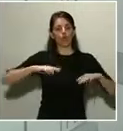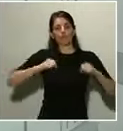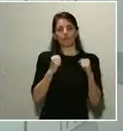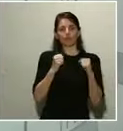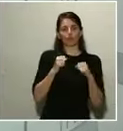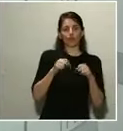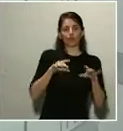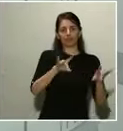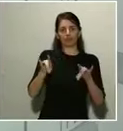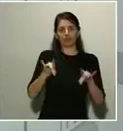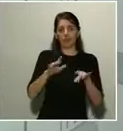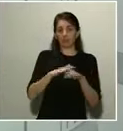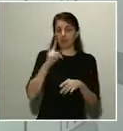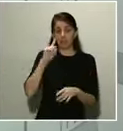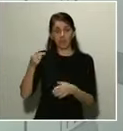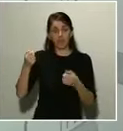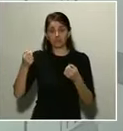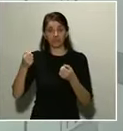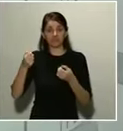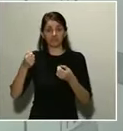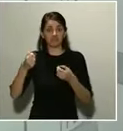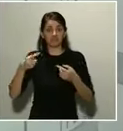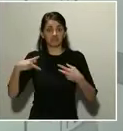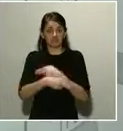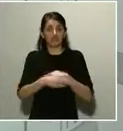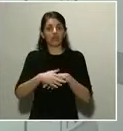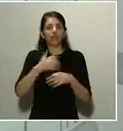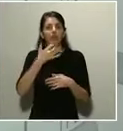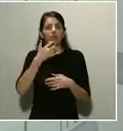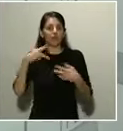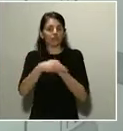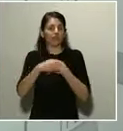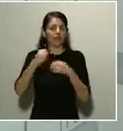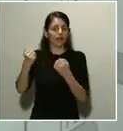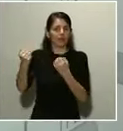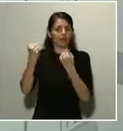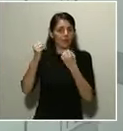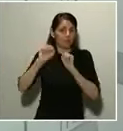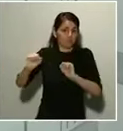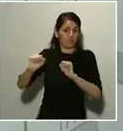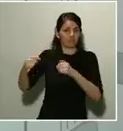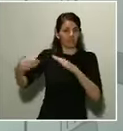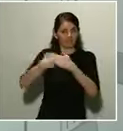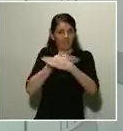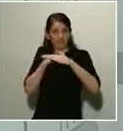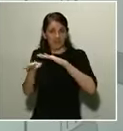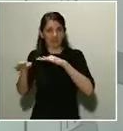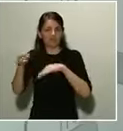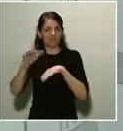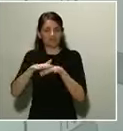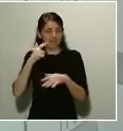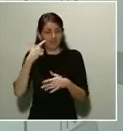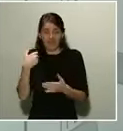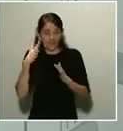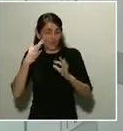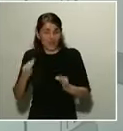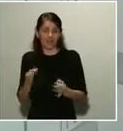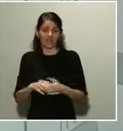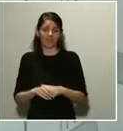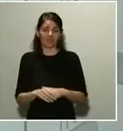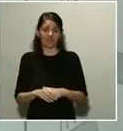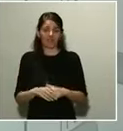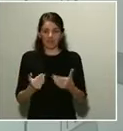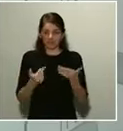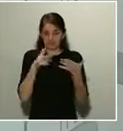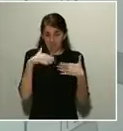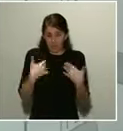más. La realidad se ha impuesto y, hoy por hoy, pues, digamos, la movilidad que puede proceder de otros